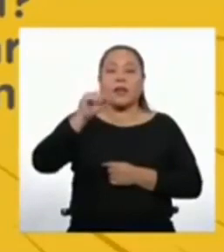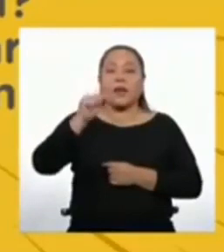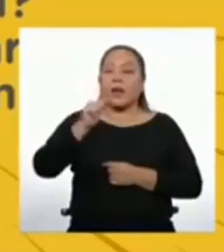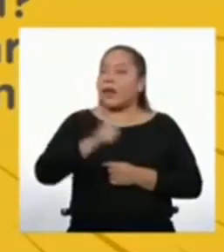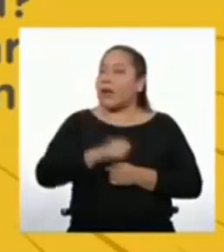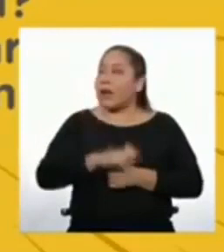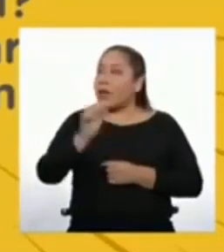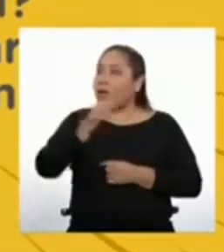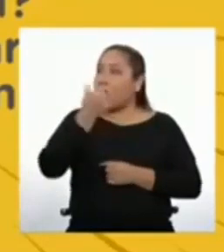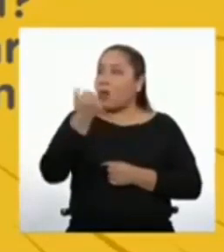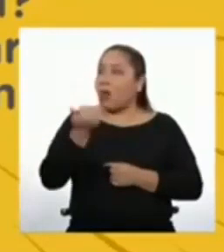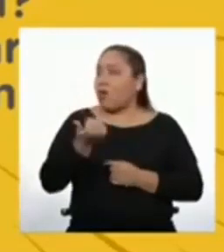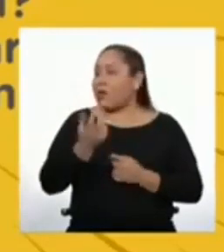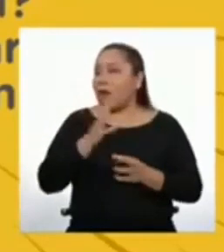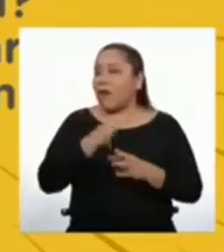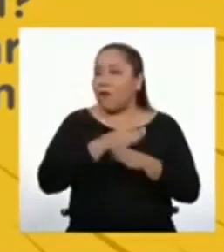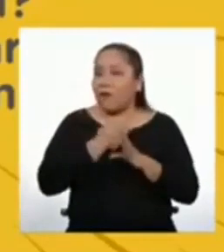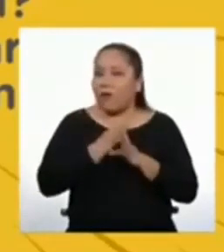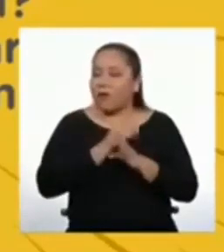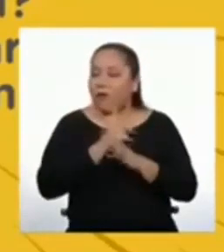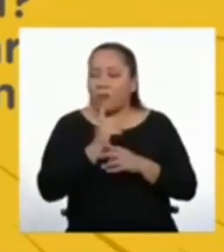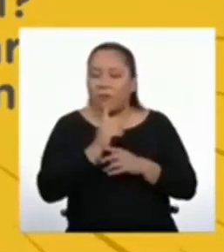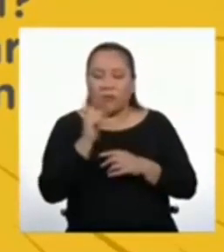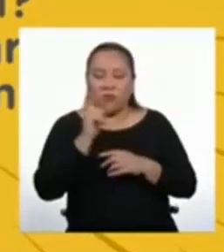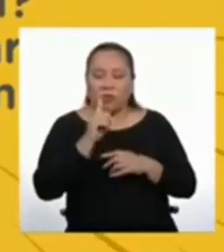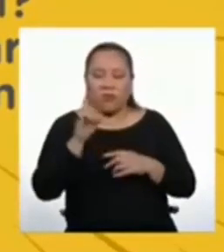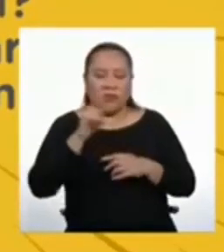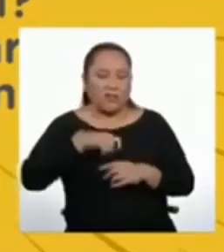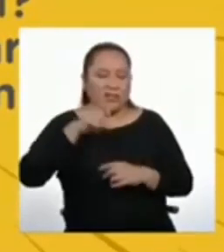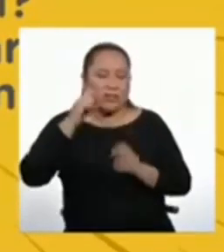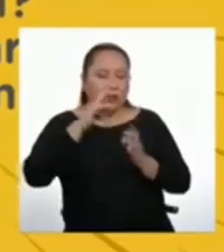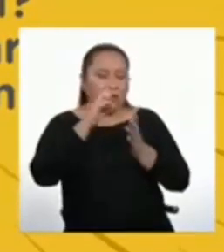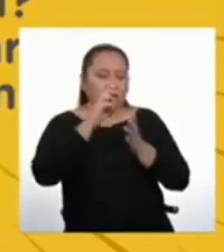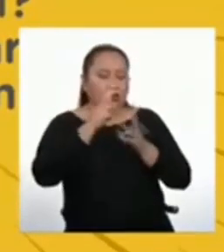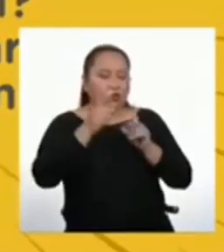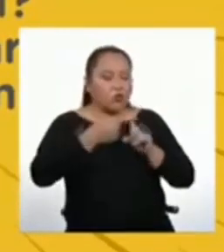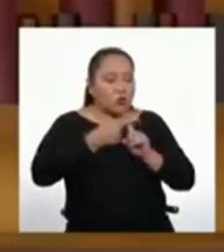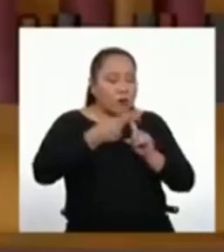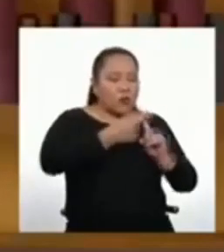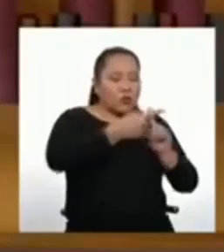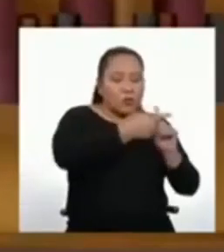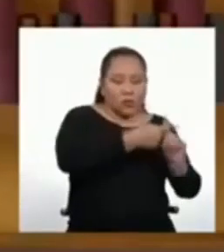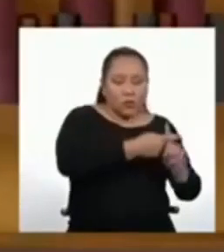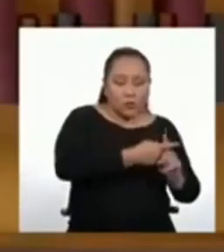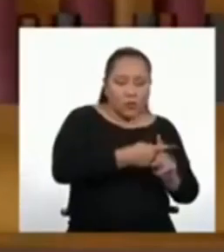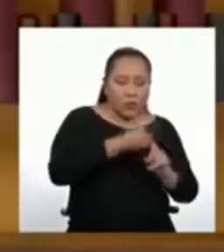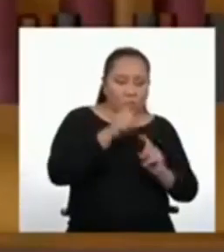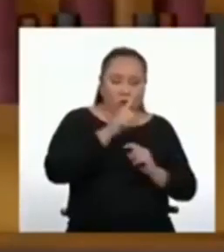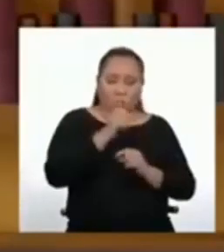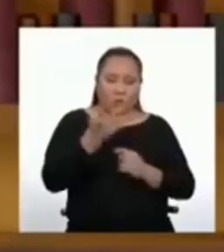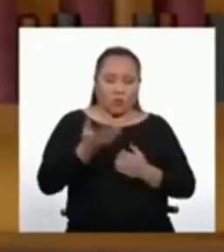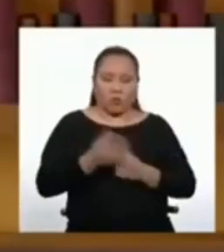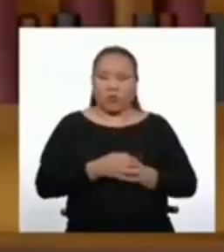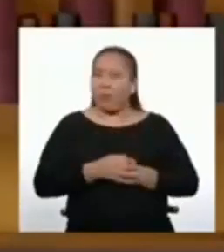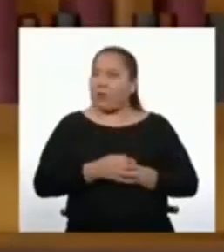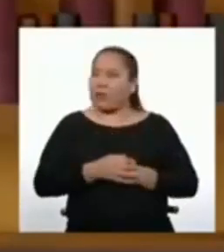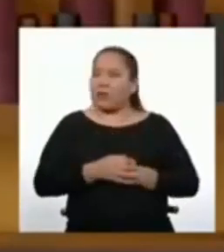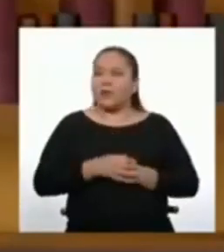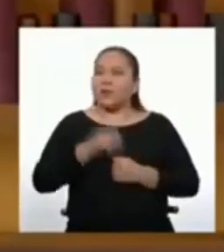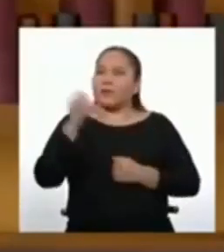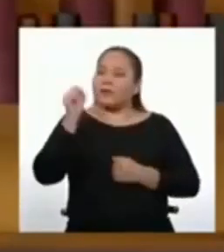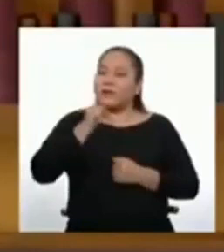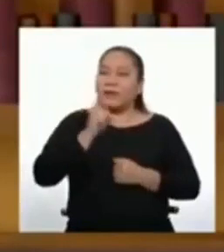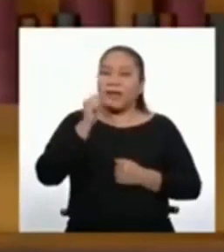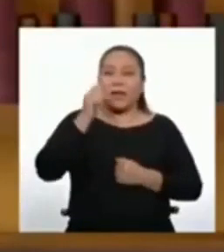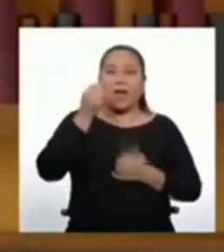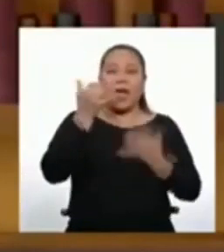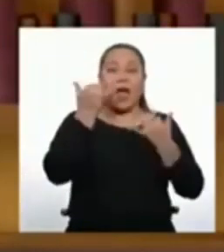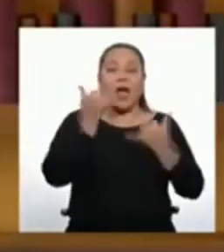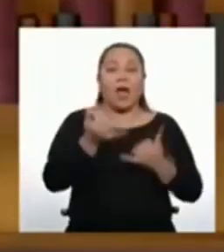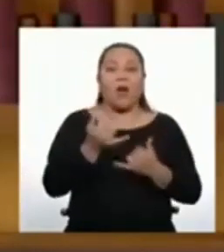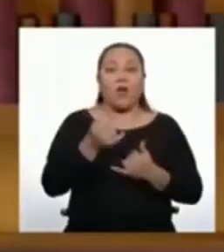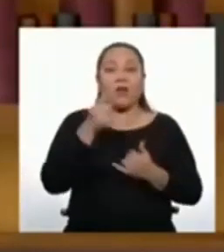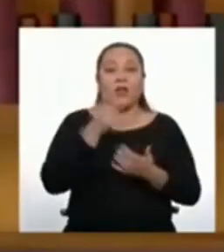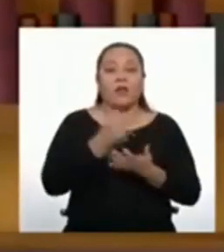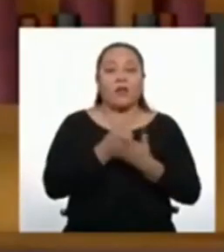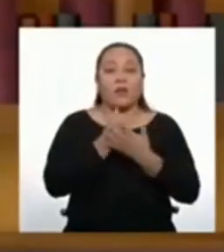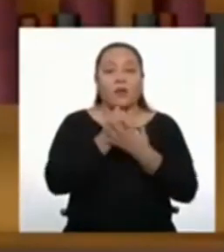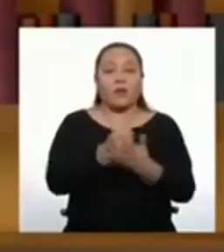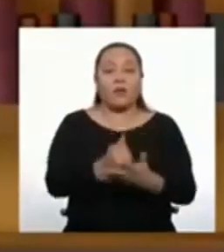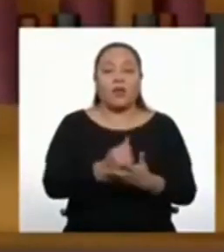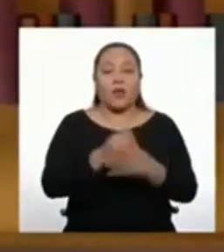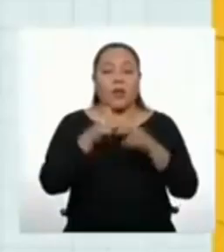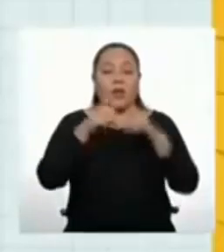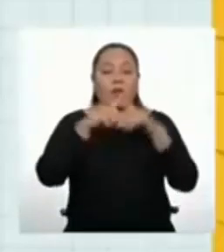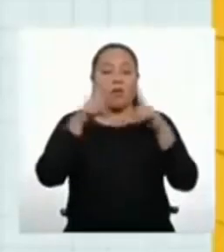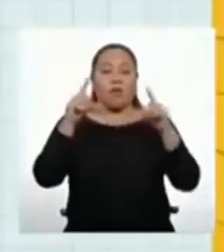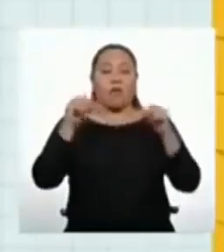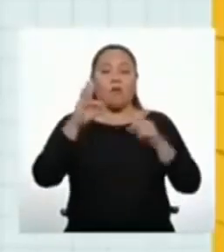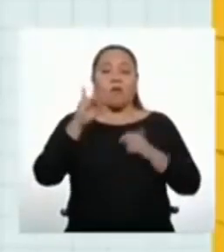Una que no involucre sumar y sumar hasta el enésimo término. Claro que sí, Yanira. En este momento nos ayudará la